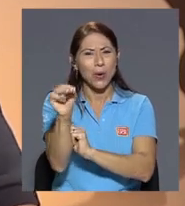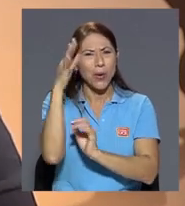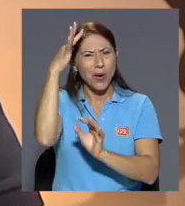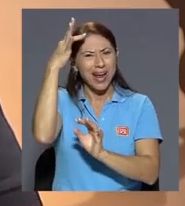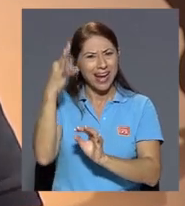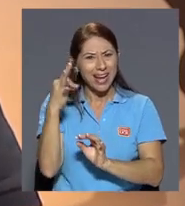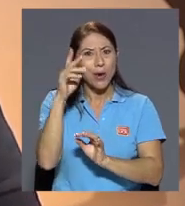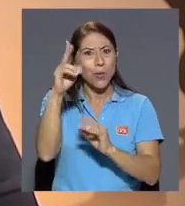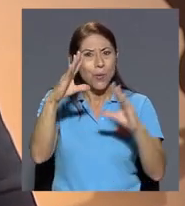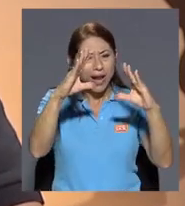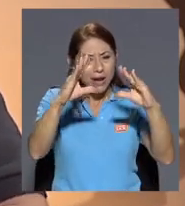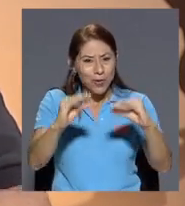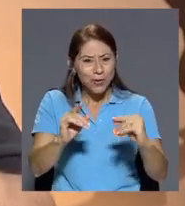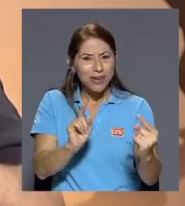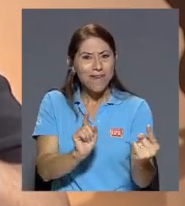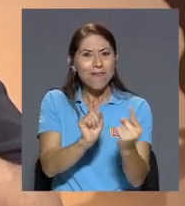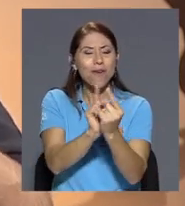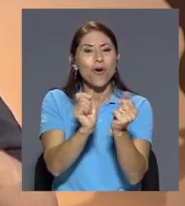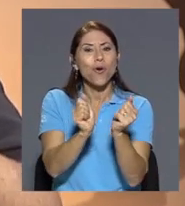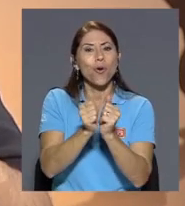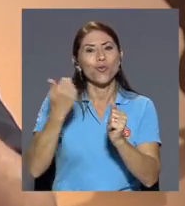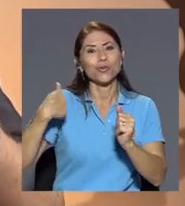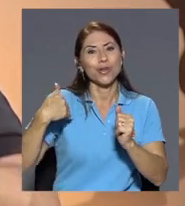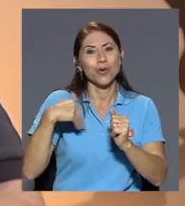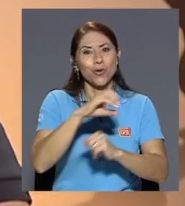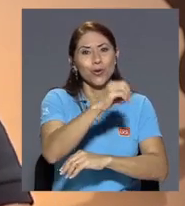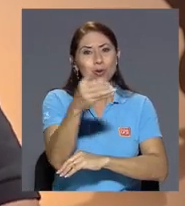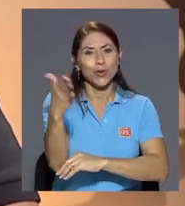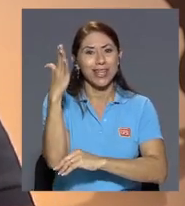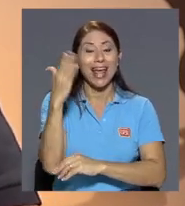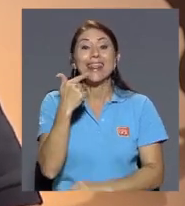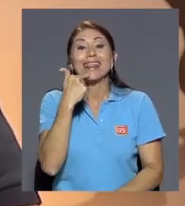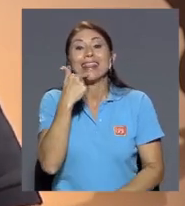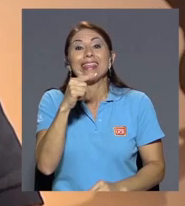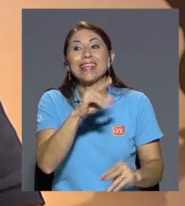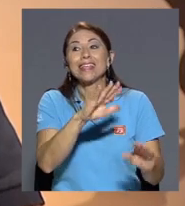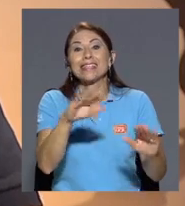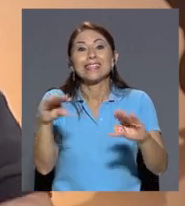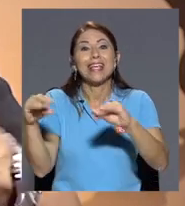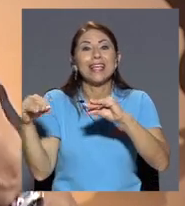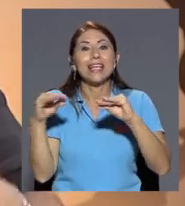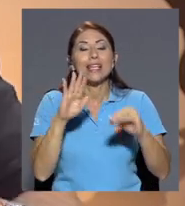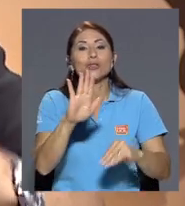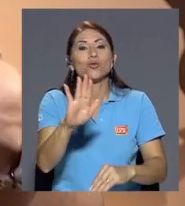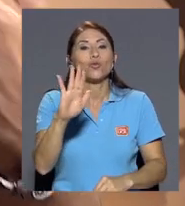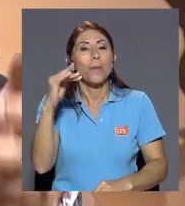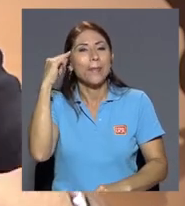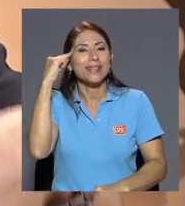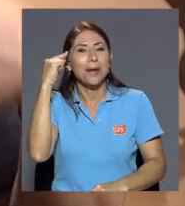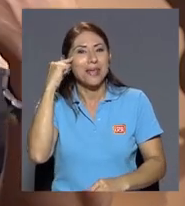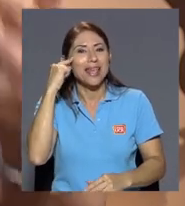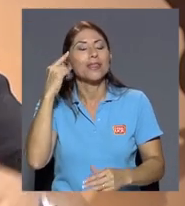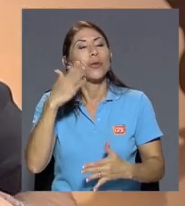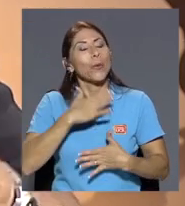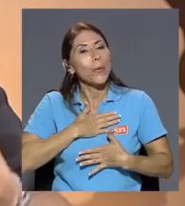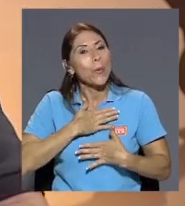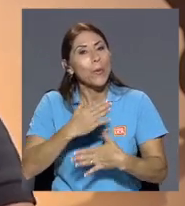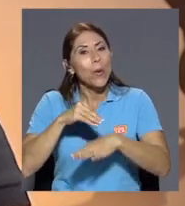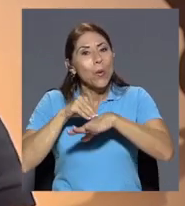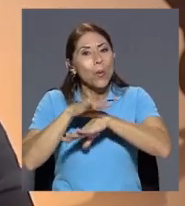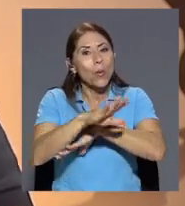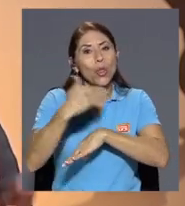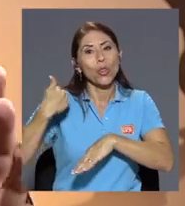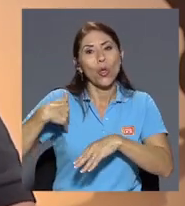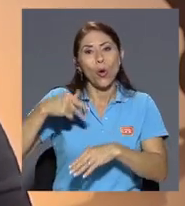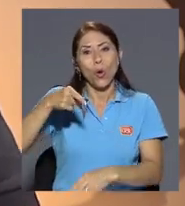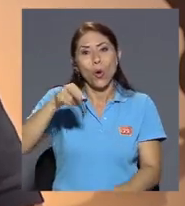don Primo Vargas entonces dicen que parte de su pensamiento influyó mucho en que don Primo después donara terrenos y invirtiera en cultura y un